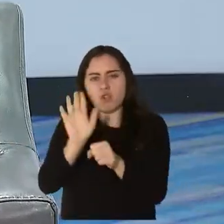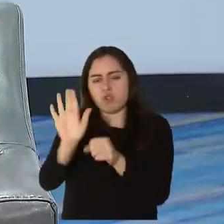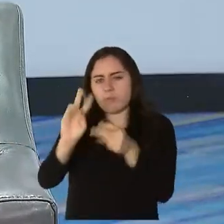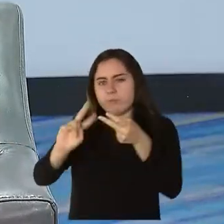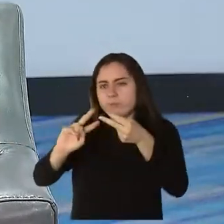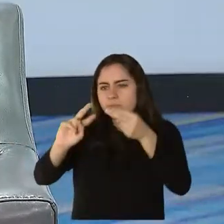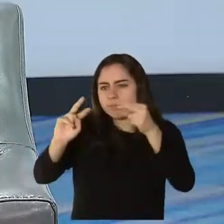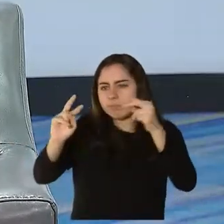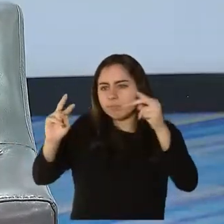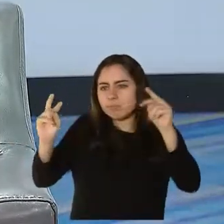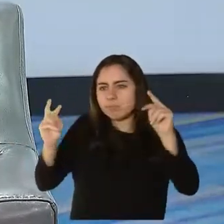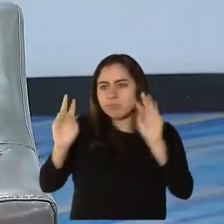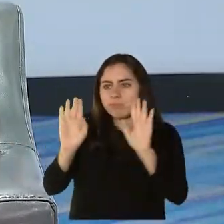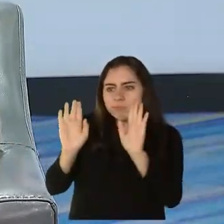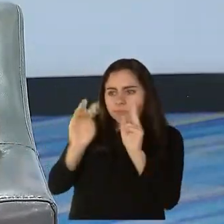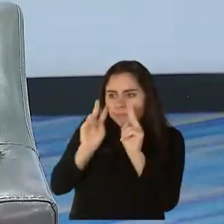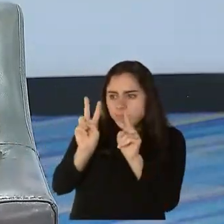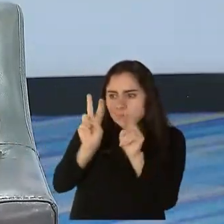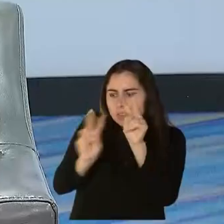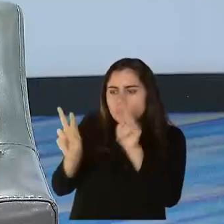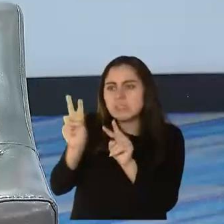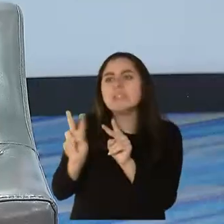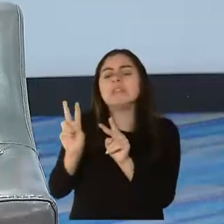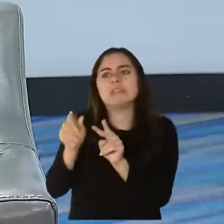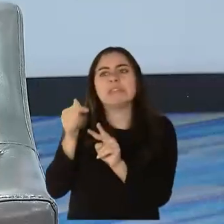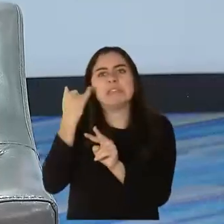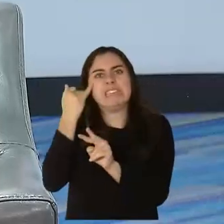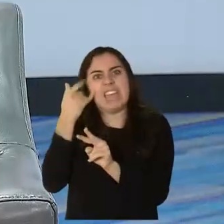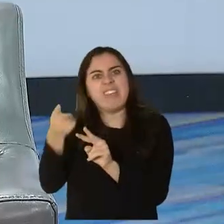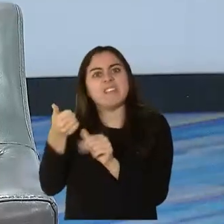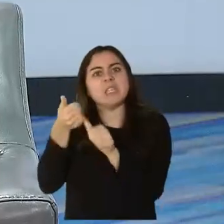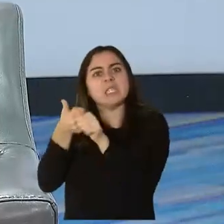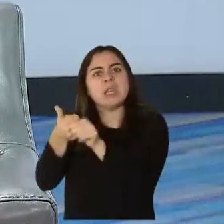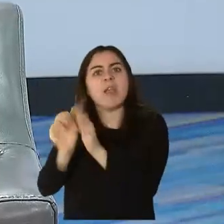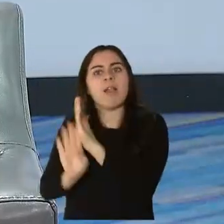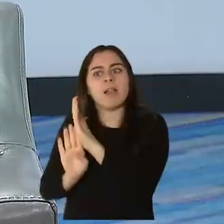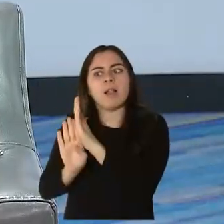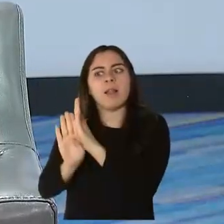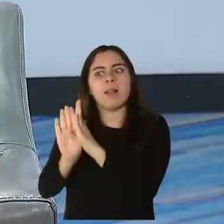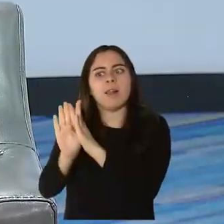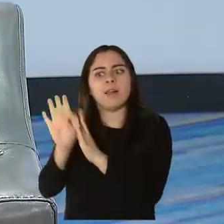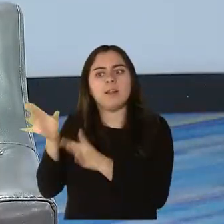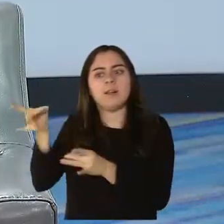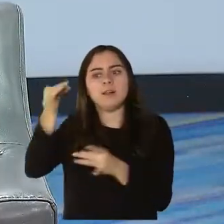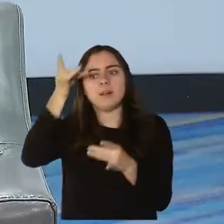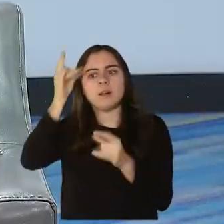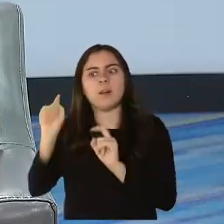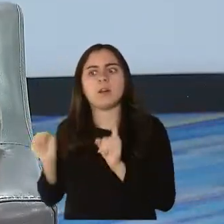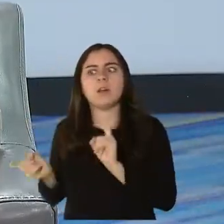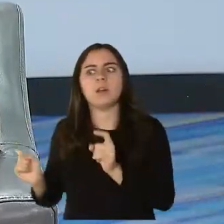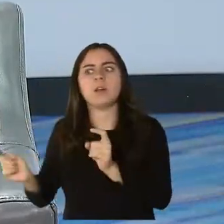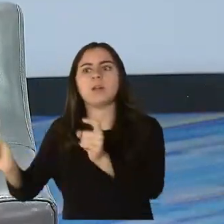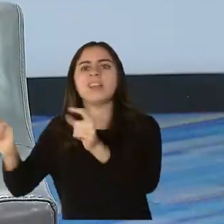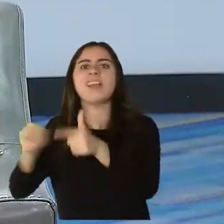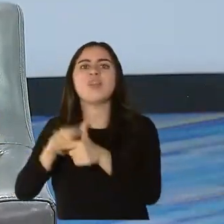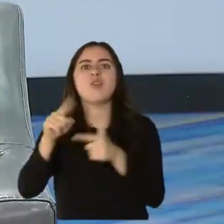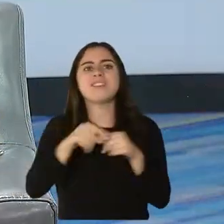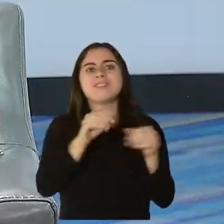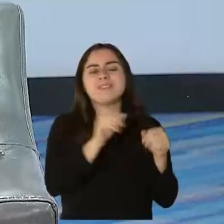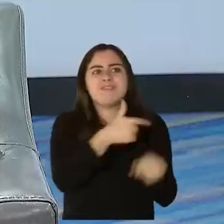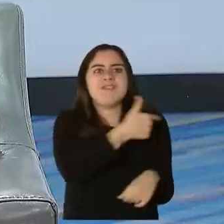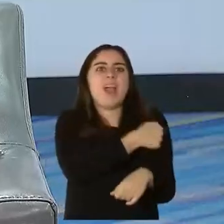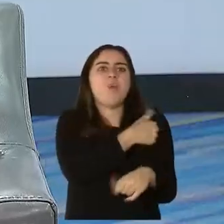puedes tener eventualmente problemas en la efectividad de estas vacunas. Por eso, Moderna ya empezó a hacer estudios para posiblemente